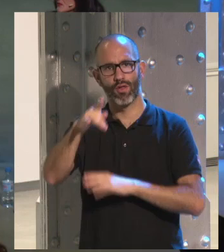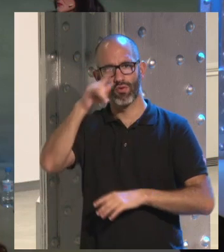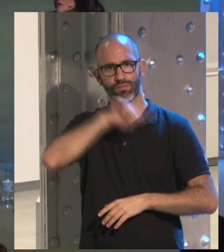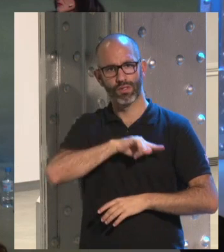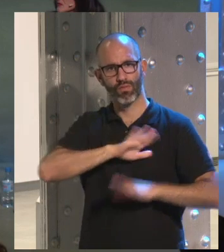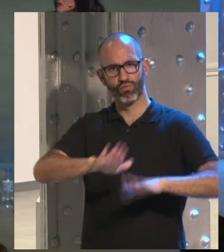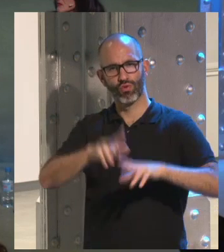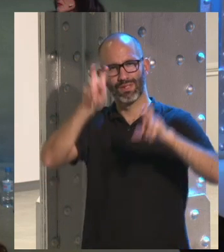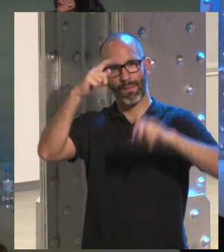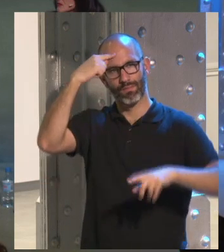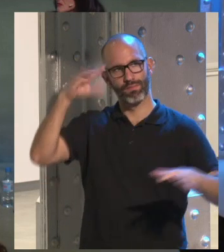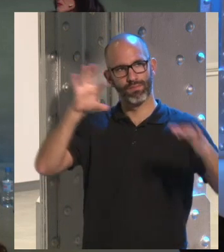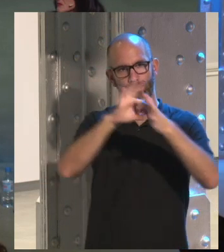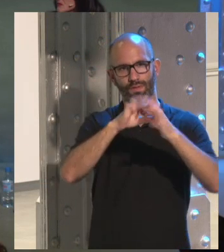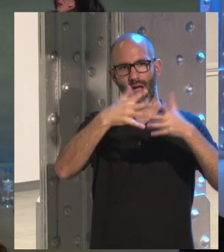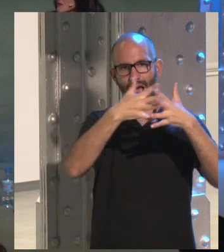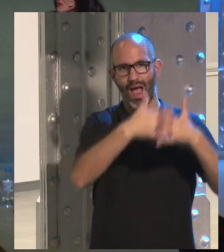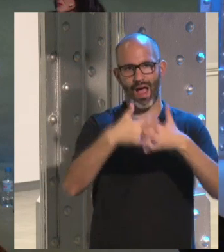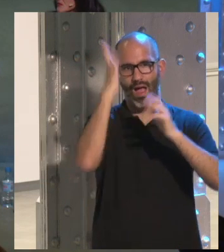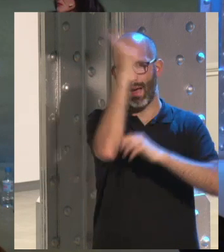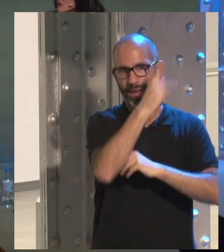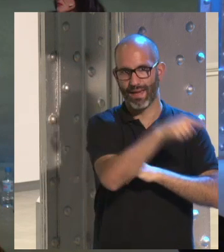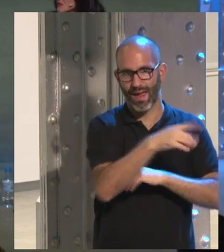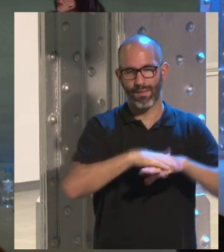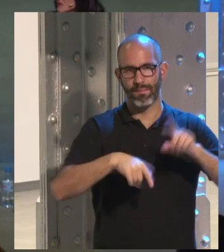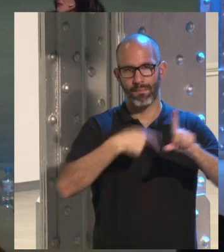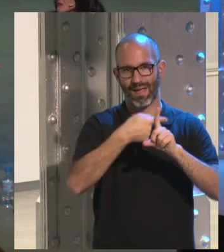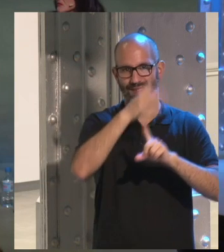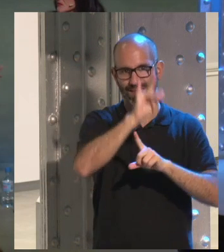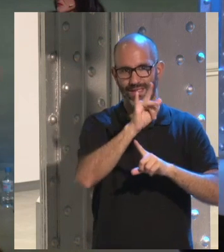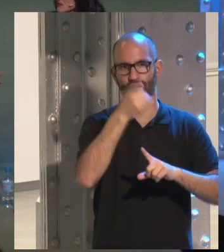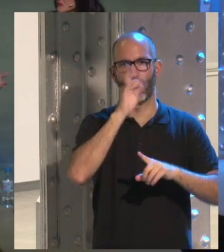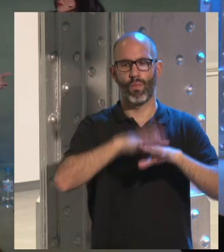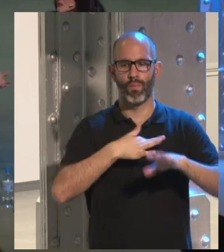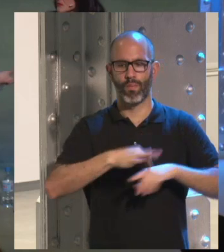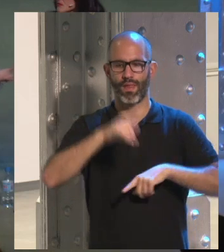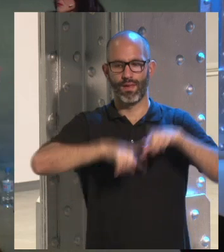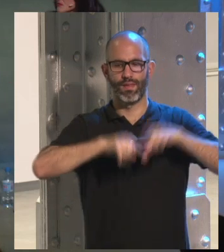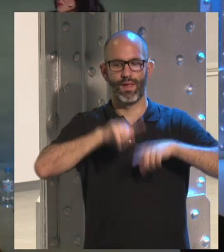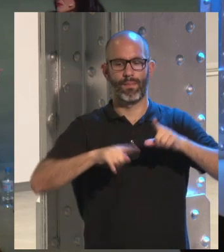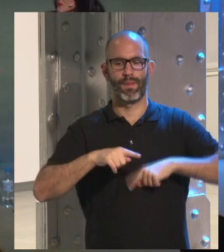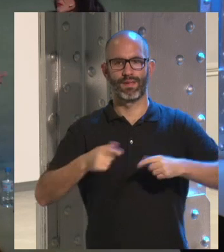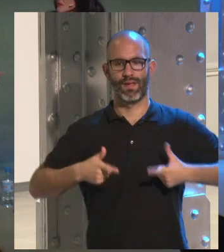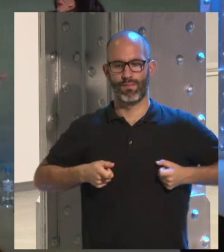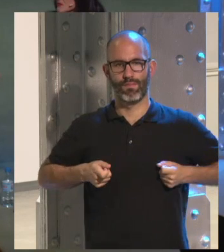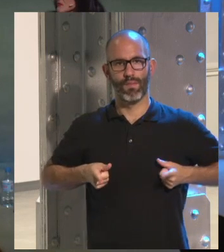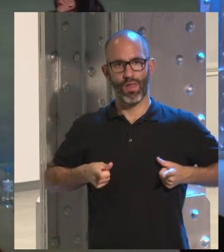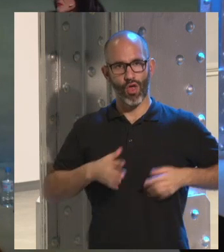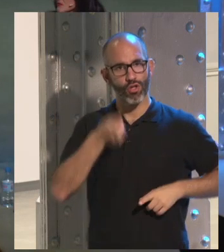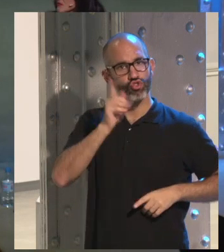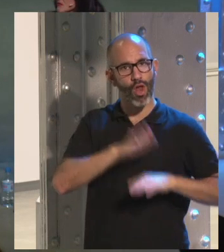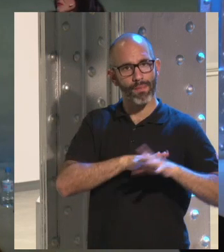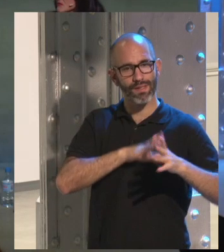típica americana que es que la obscenity pues solo puedes ver pezones en HBO y en las